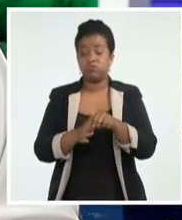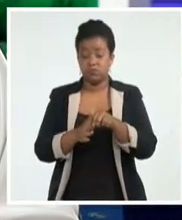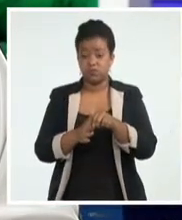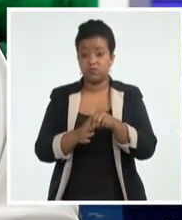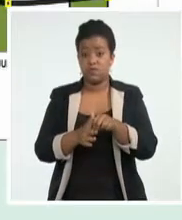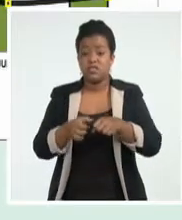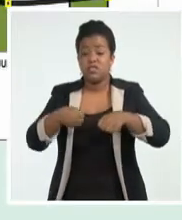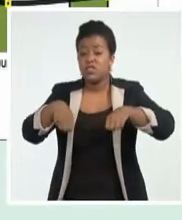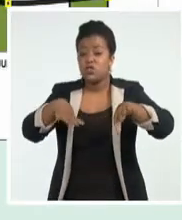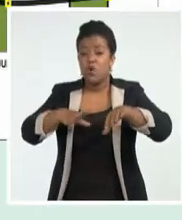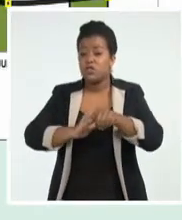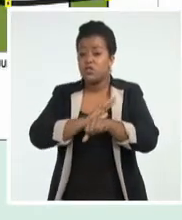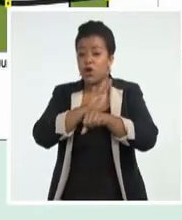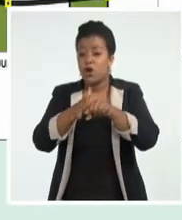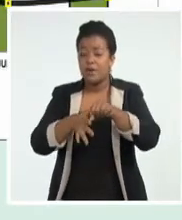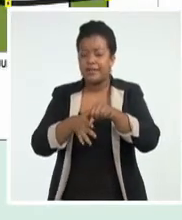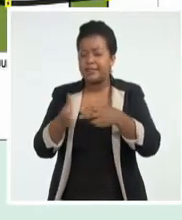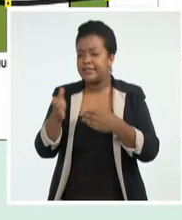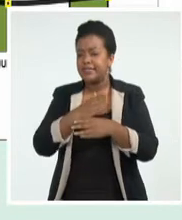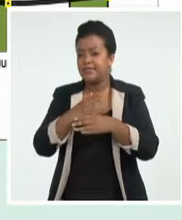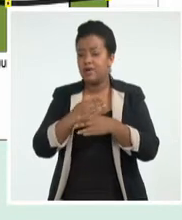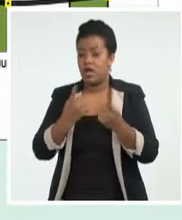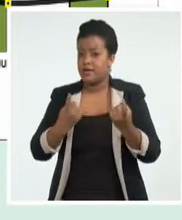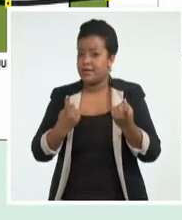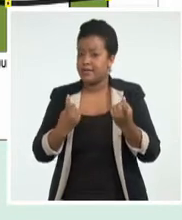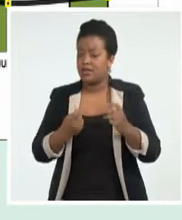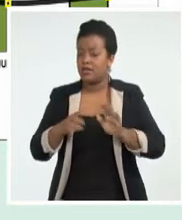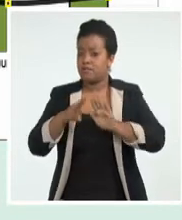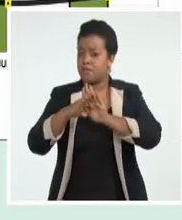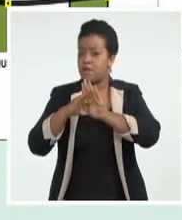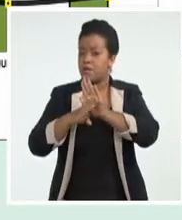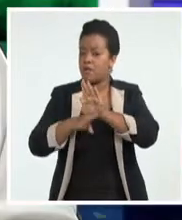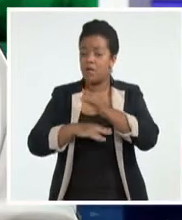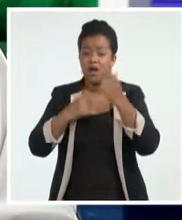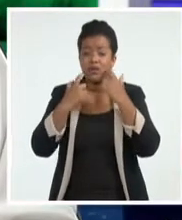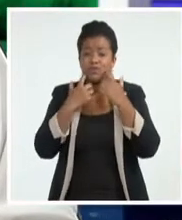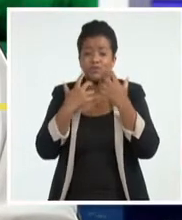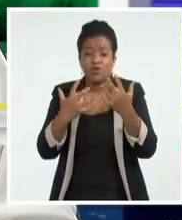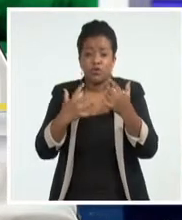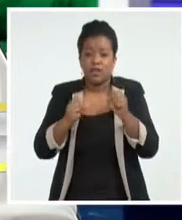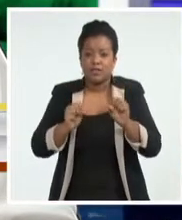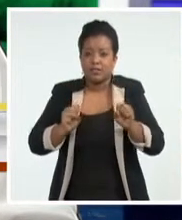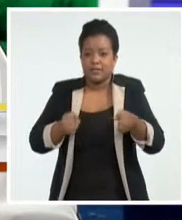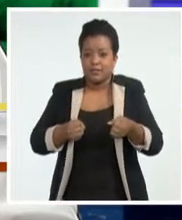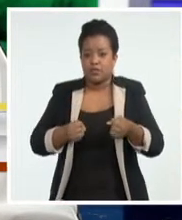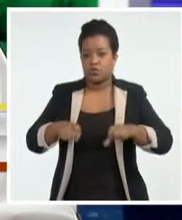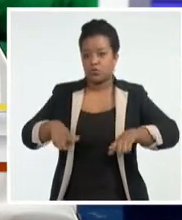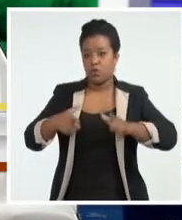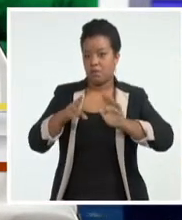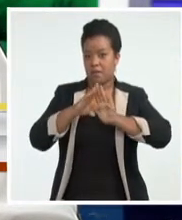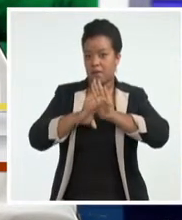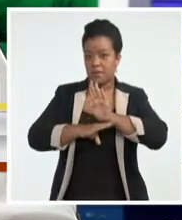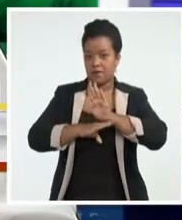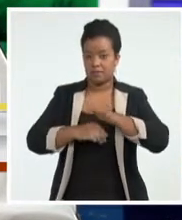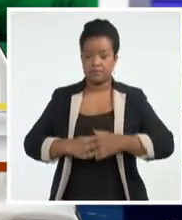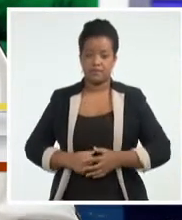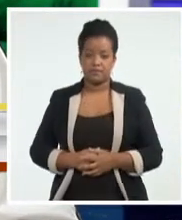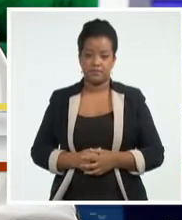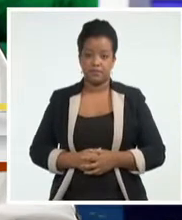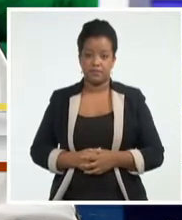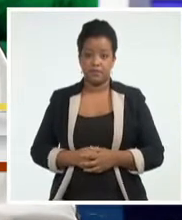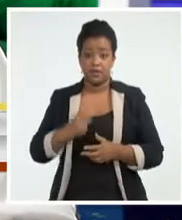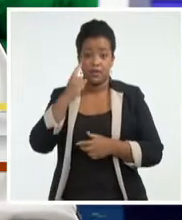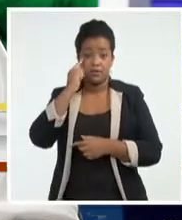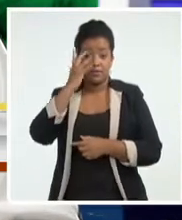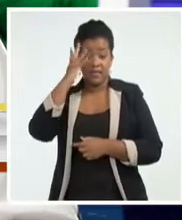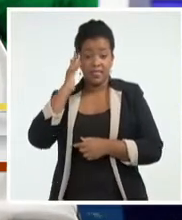epidemiológico que nos indica la necesidad de incorporar con responsabilidad las medidas de protección. Cuba amanece con